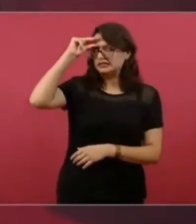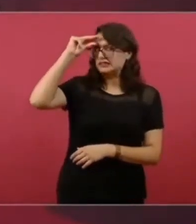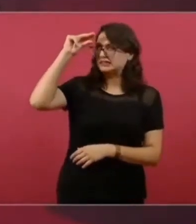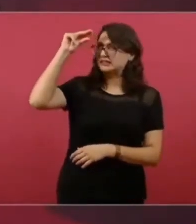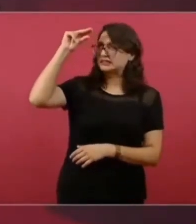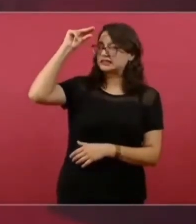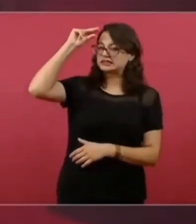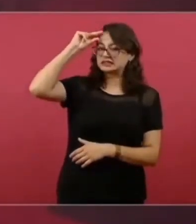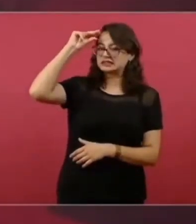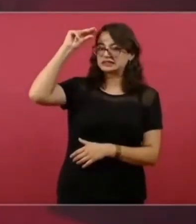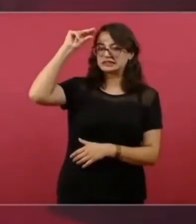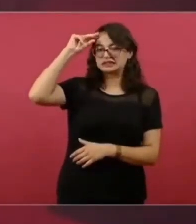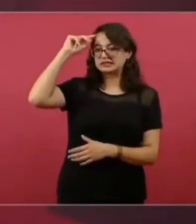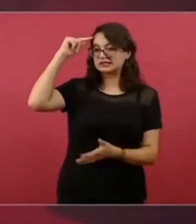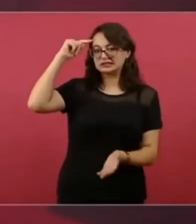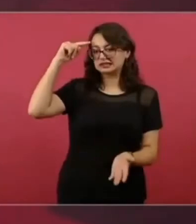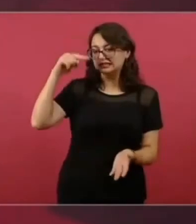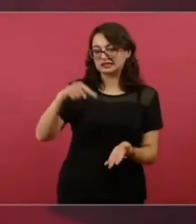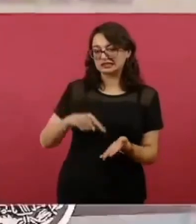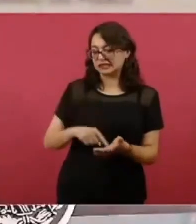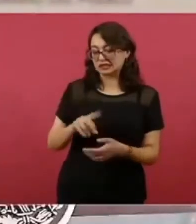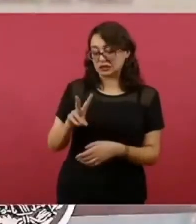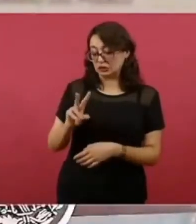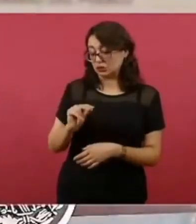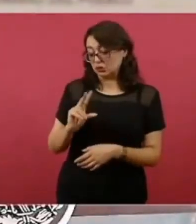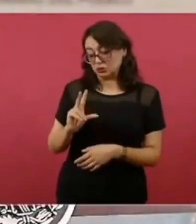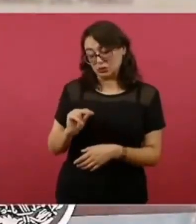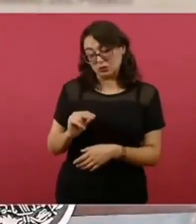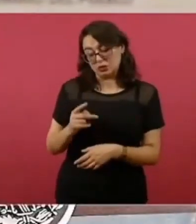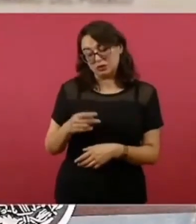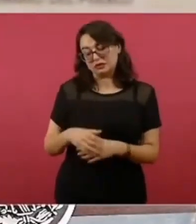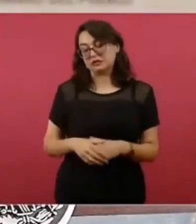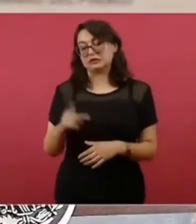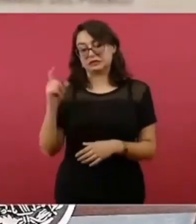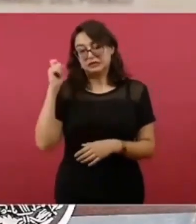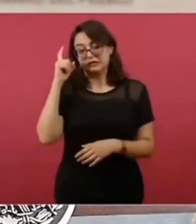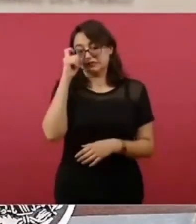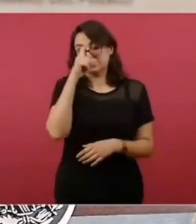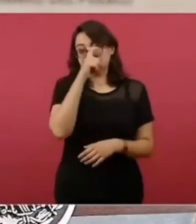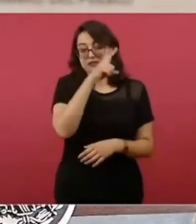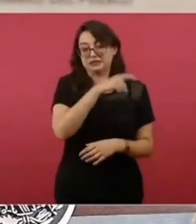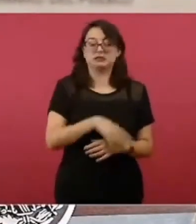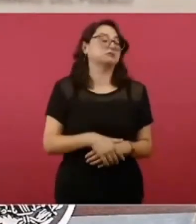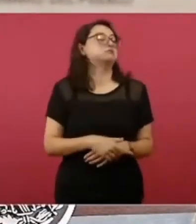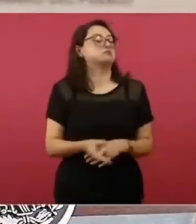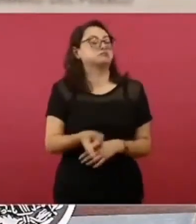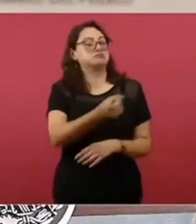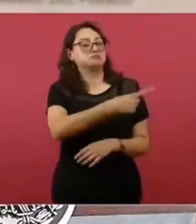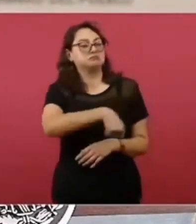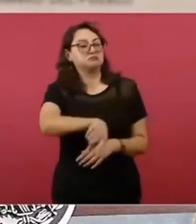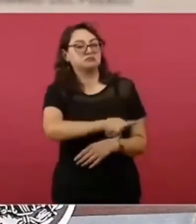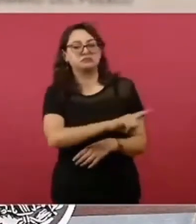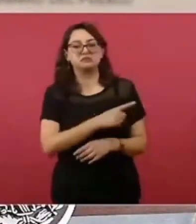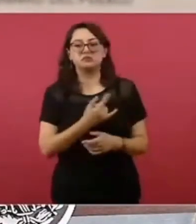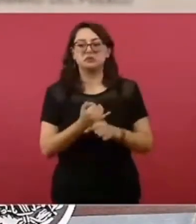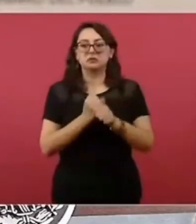llamarles de esa manera, porque pues ya no aportan nada.